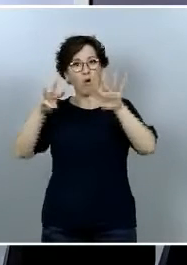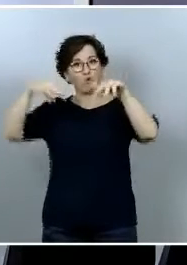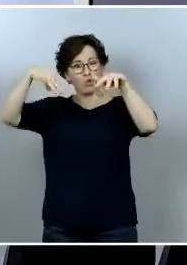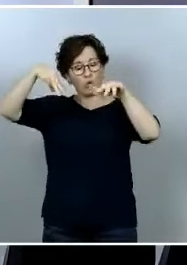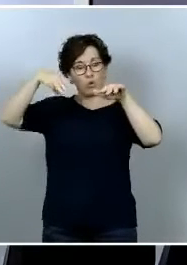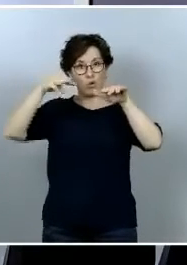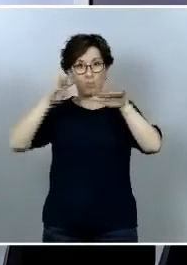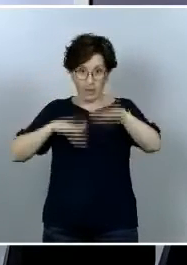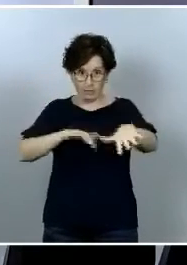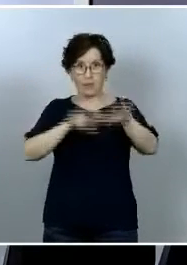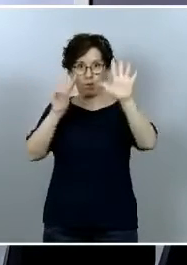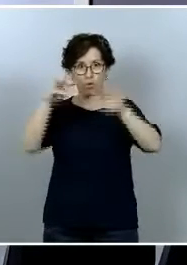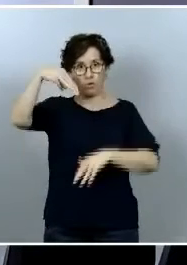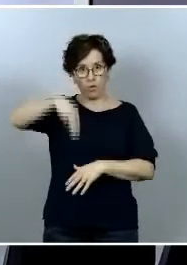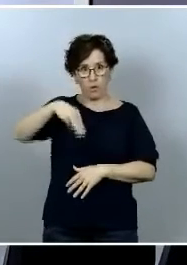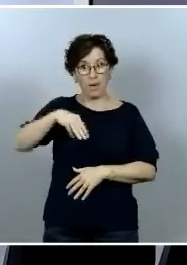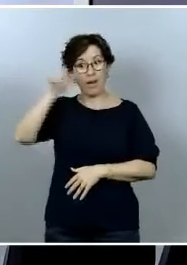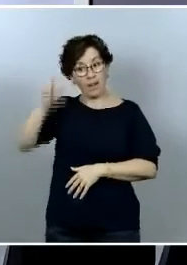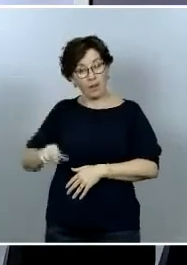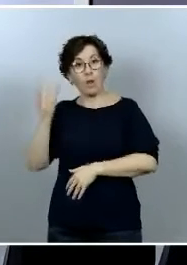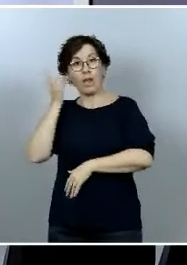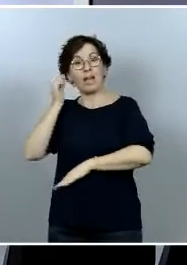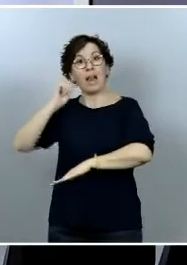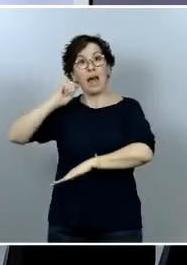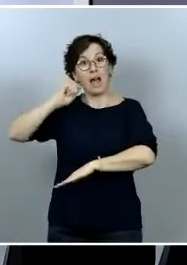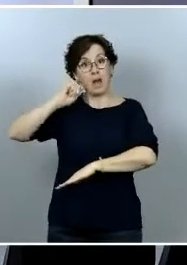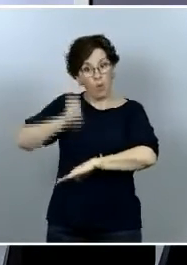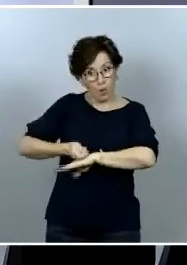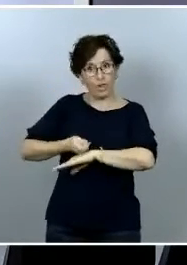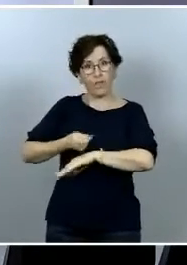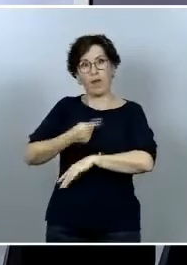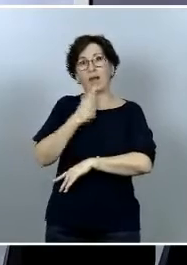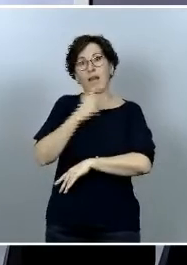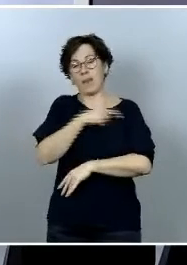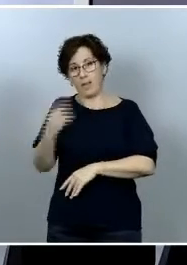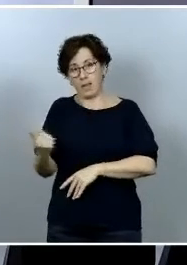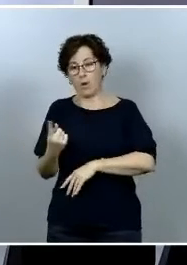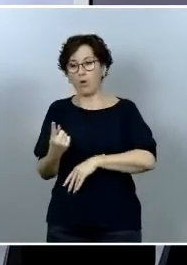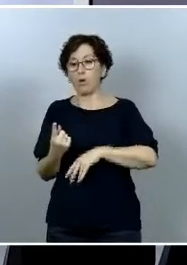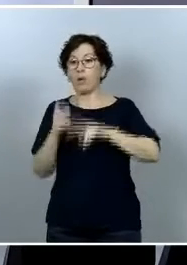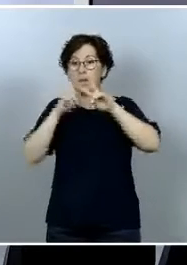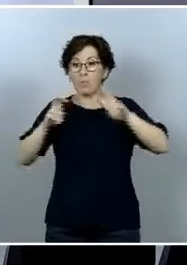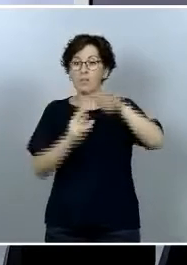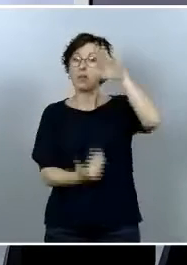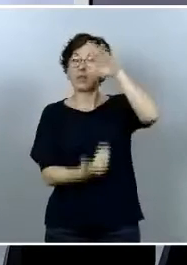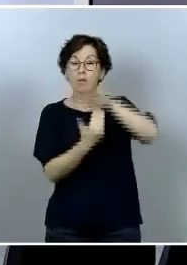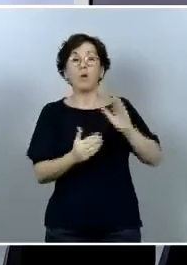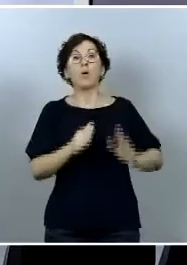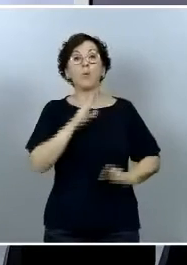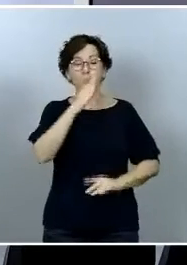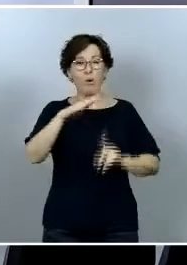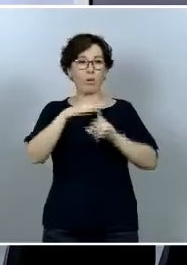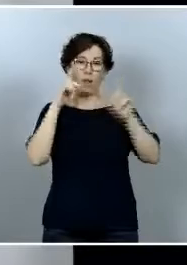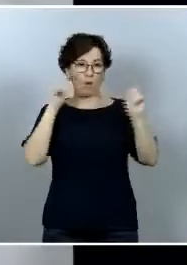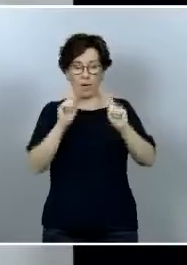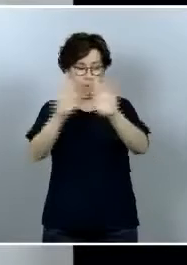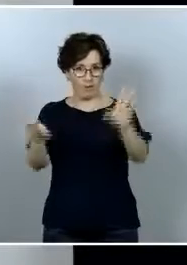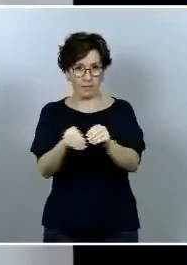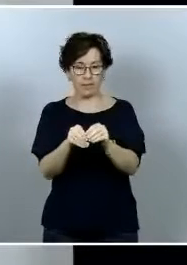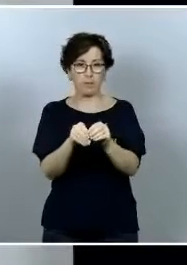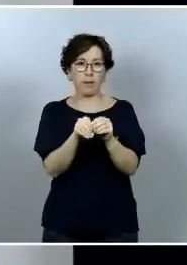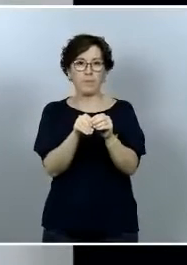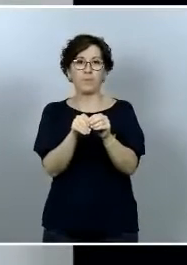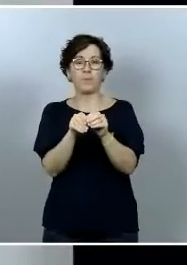comentaba que se paralizaba por el estado de alarma en definitiva que la conclusión